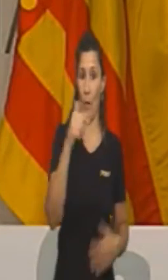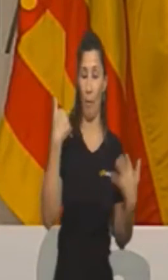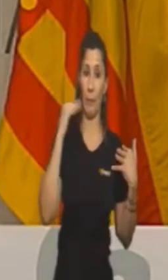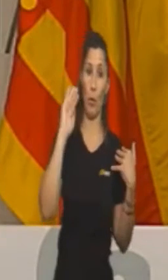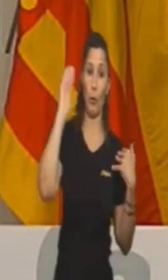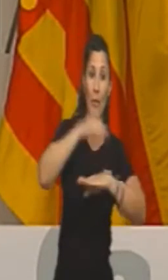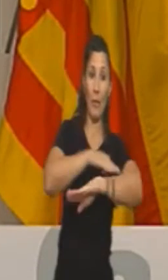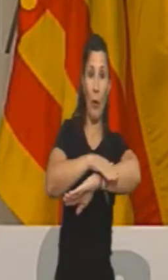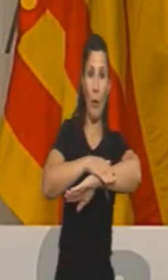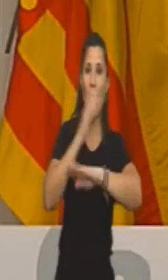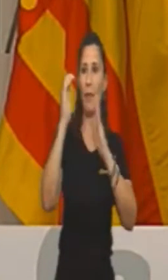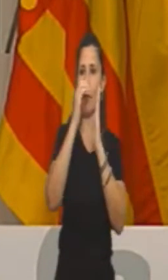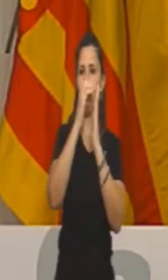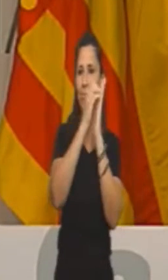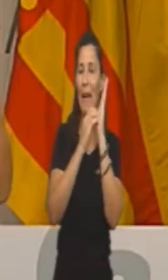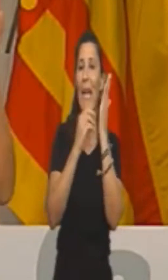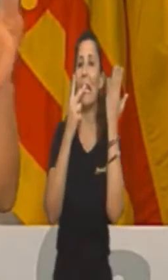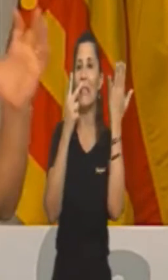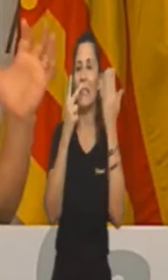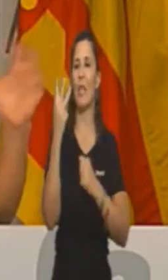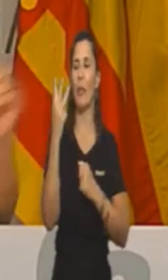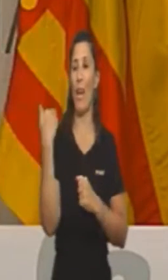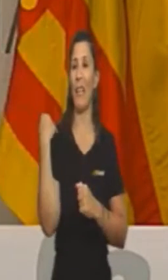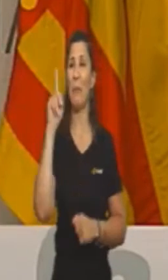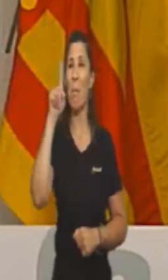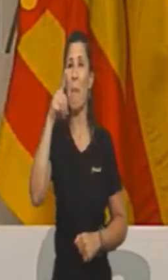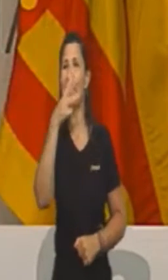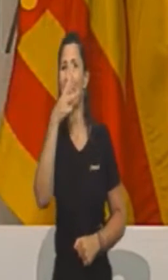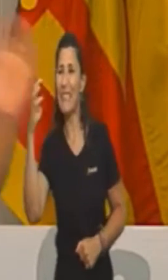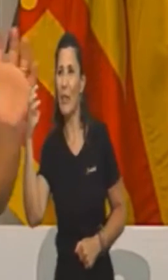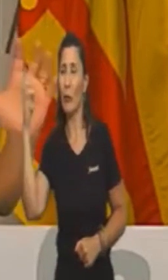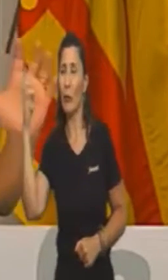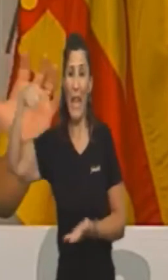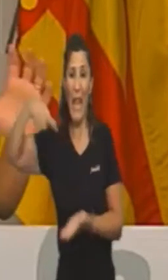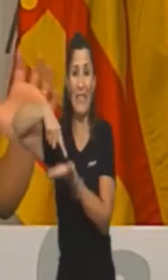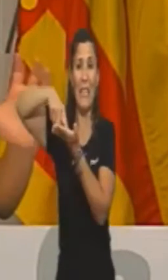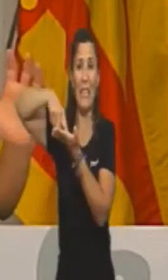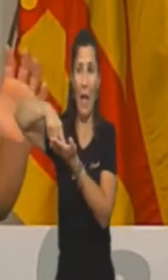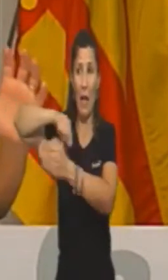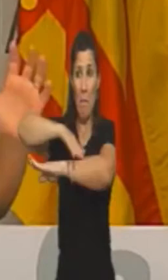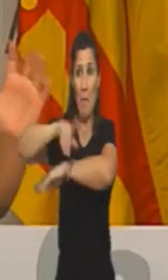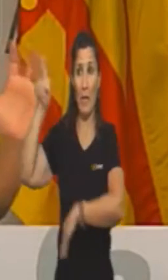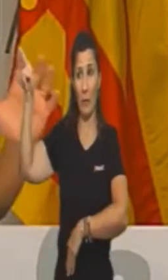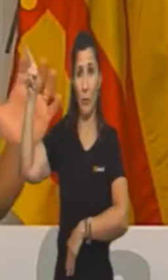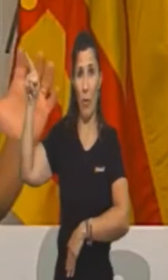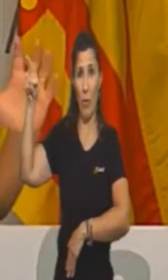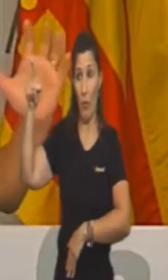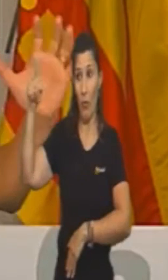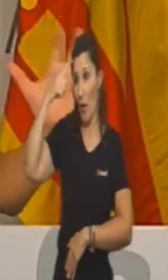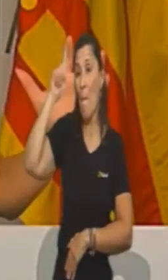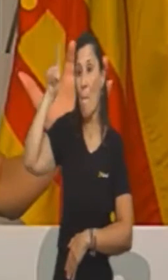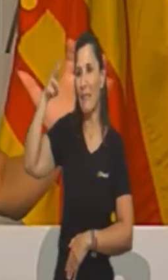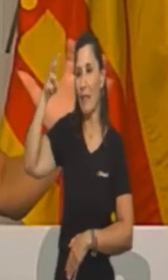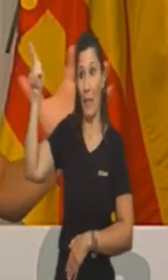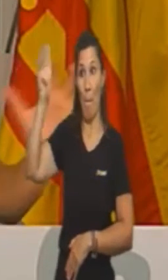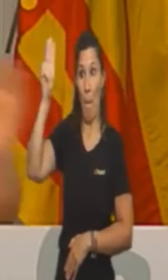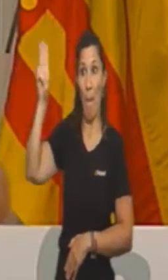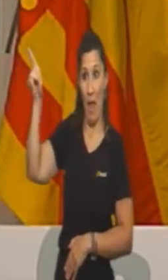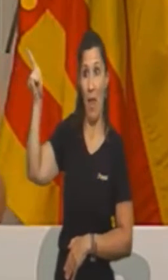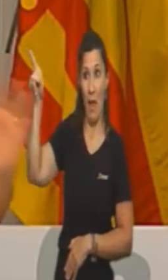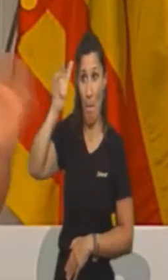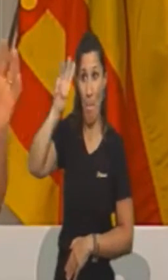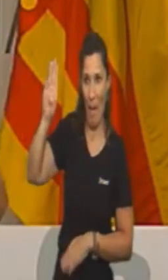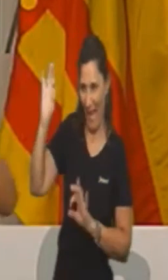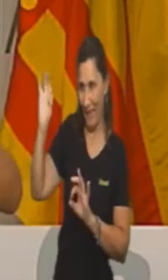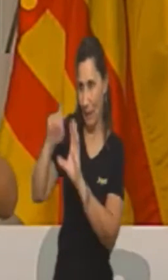se han quedado en 78 millones. De 1.300 millones que exigía Montoro, que recuerdo que es del Partido Popular,